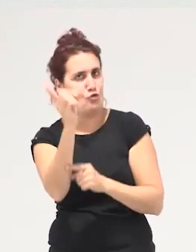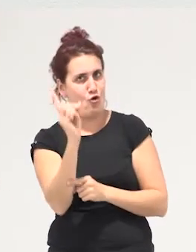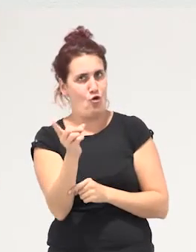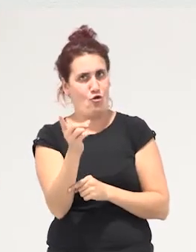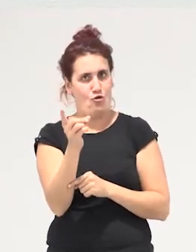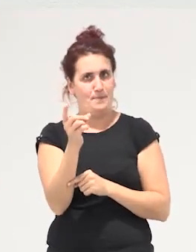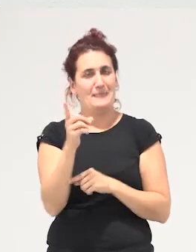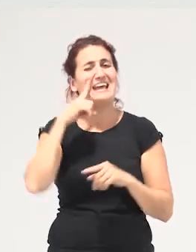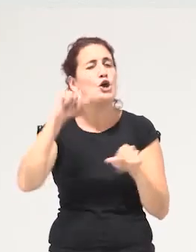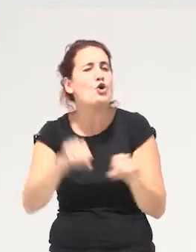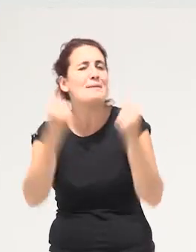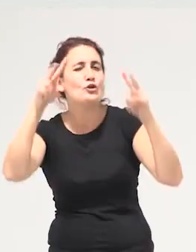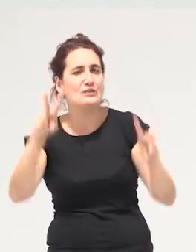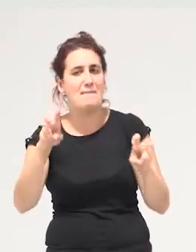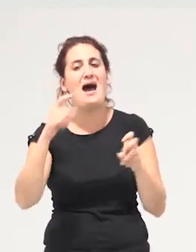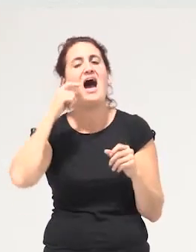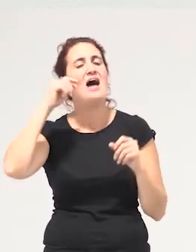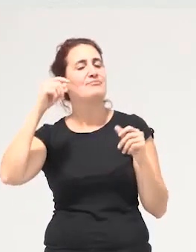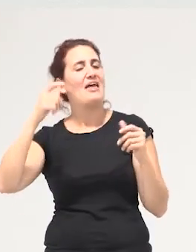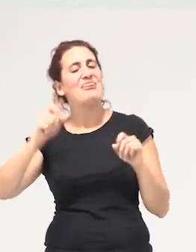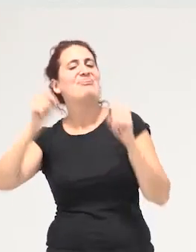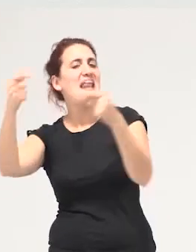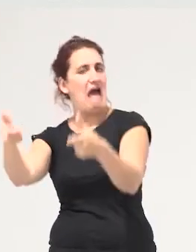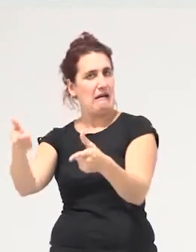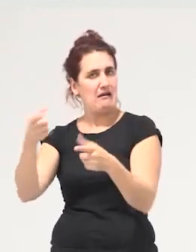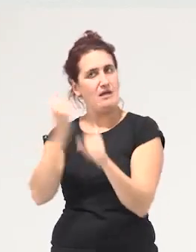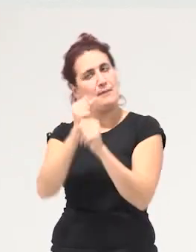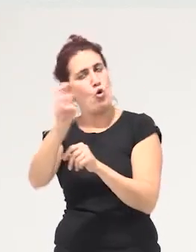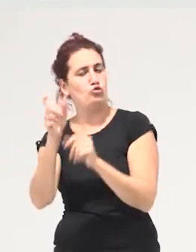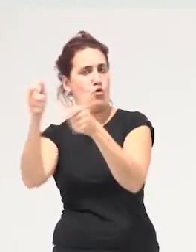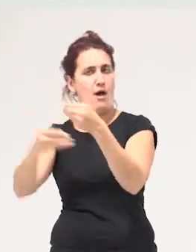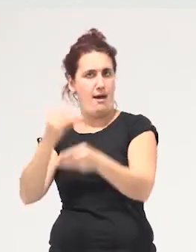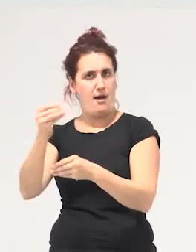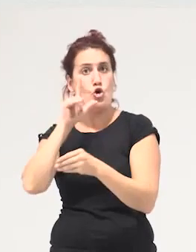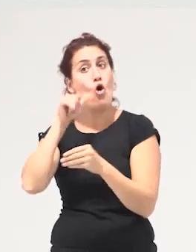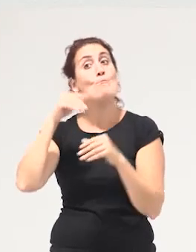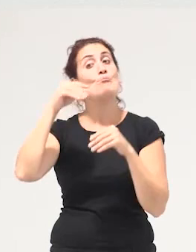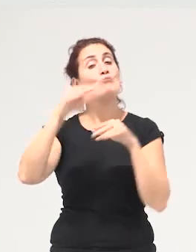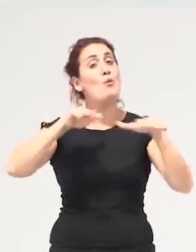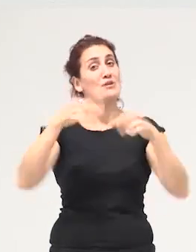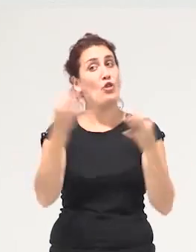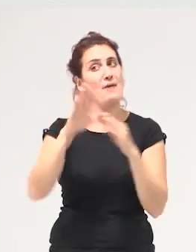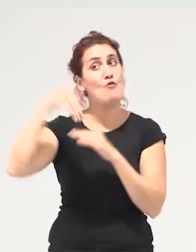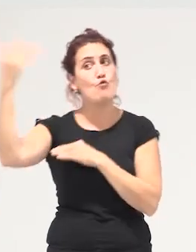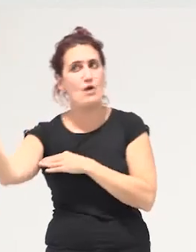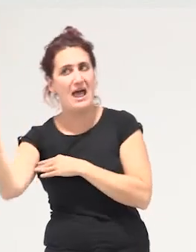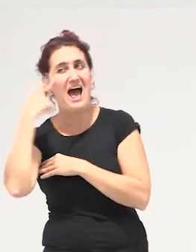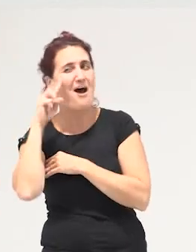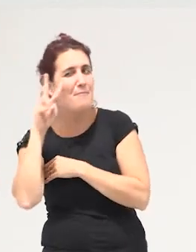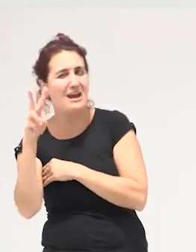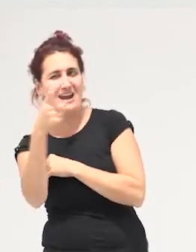rompiendo con la tendencia a delegar porque tendríamos que hacer digamos un movimiento hacia afuera hay necesidades